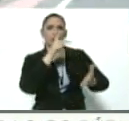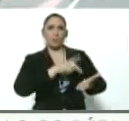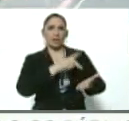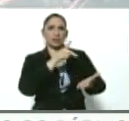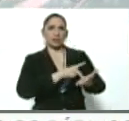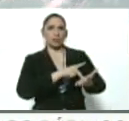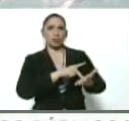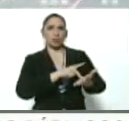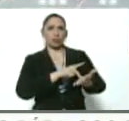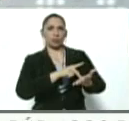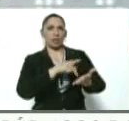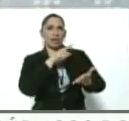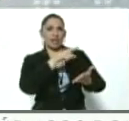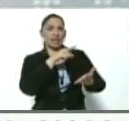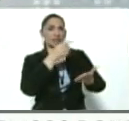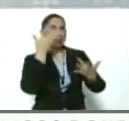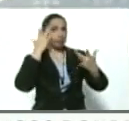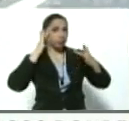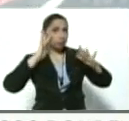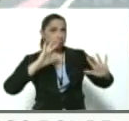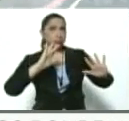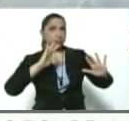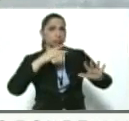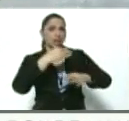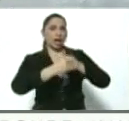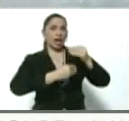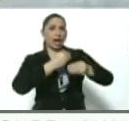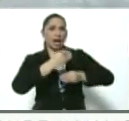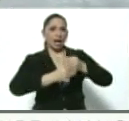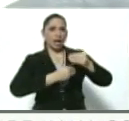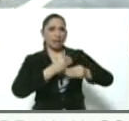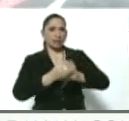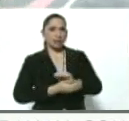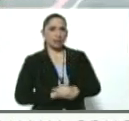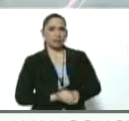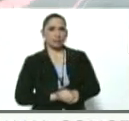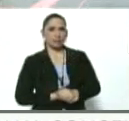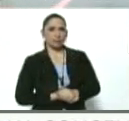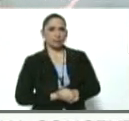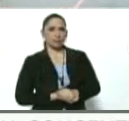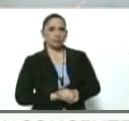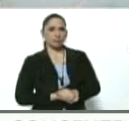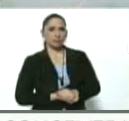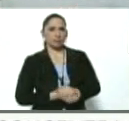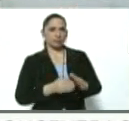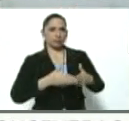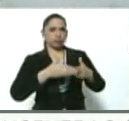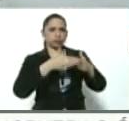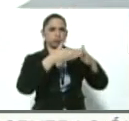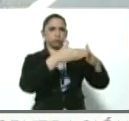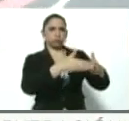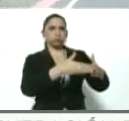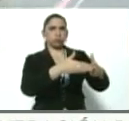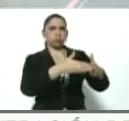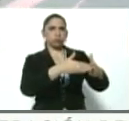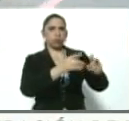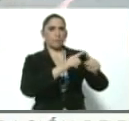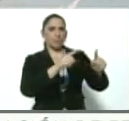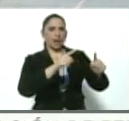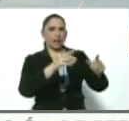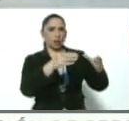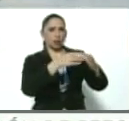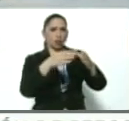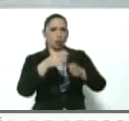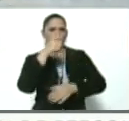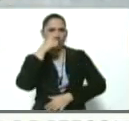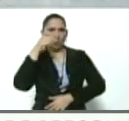en esta intentona de hacer ese arribo marítimo para un comando que